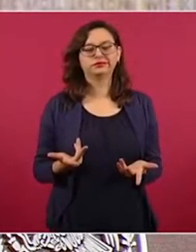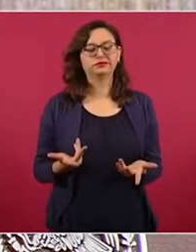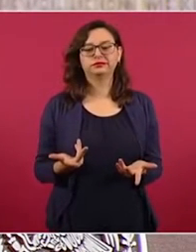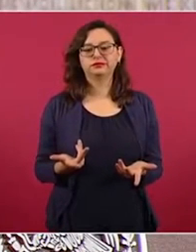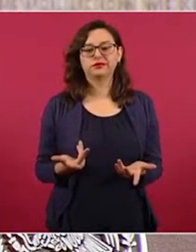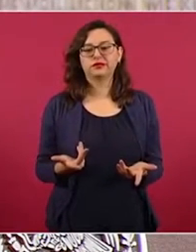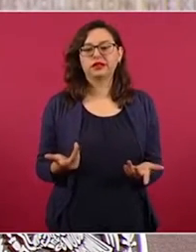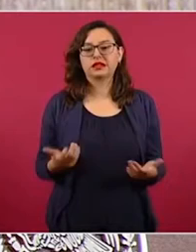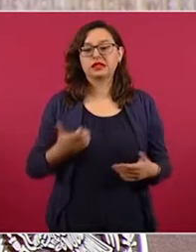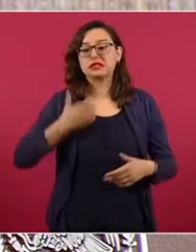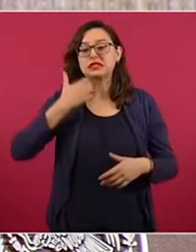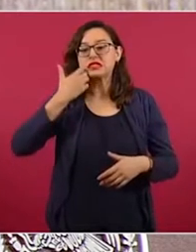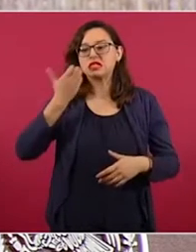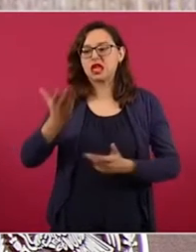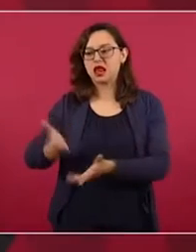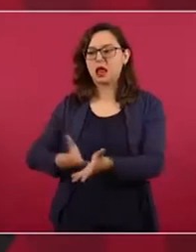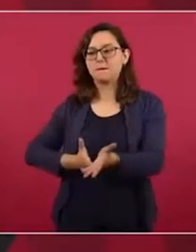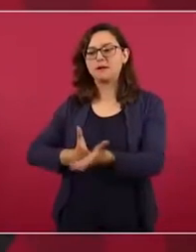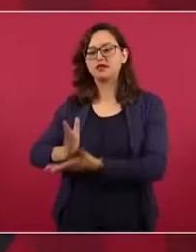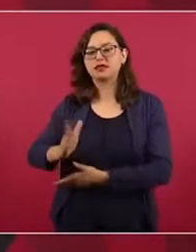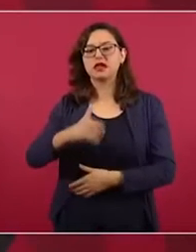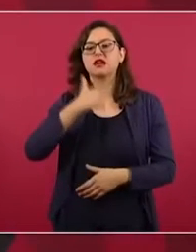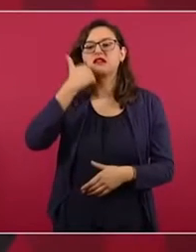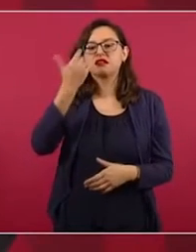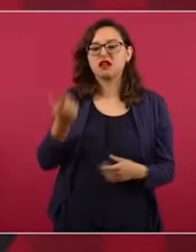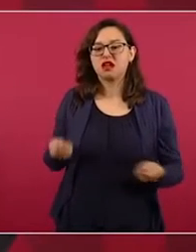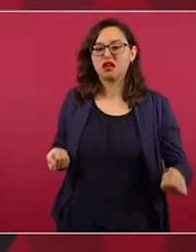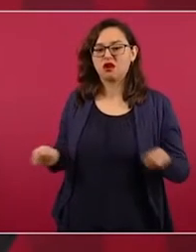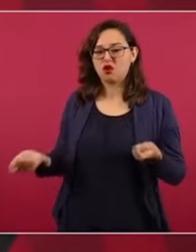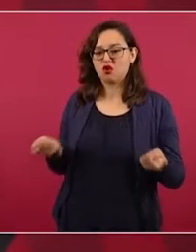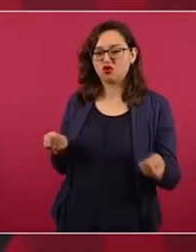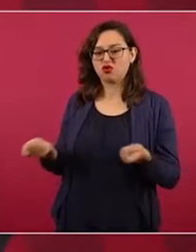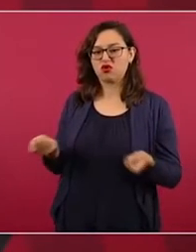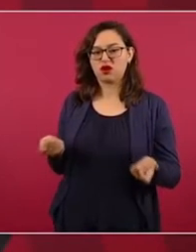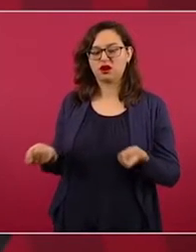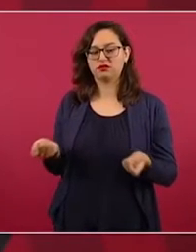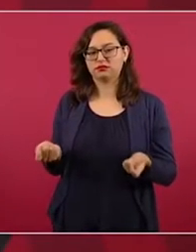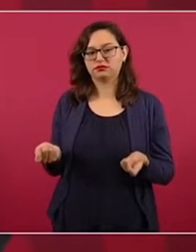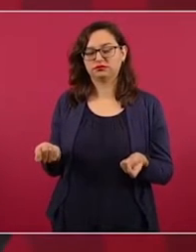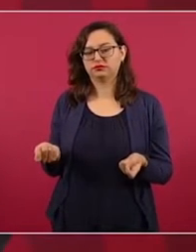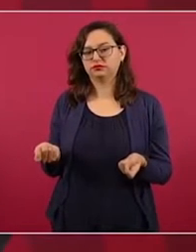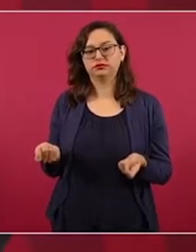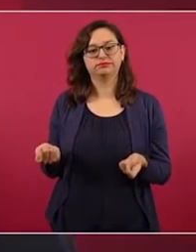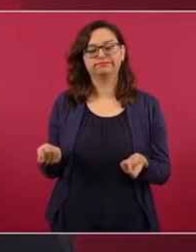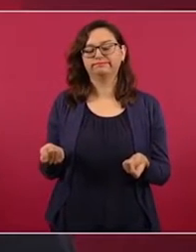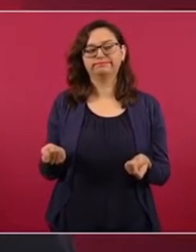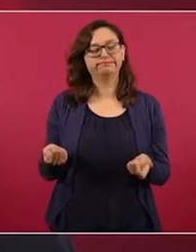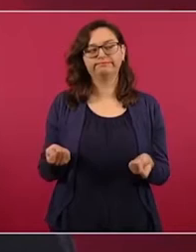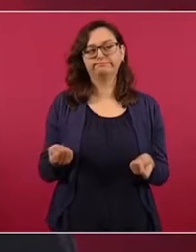sin